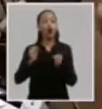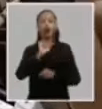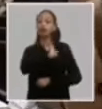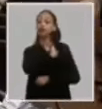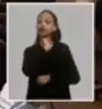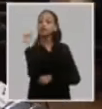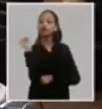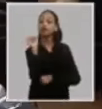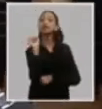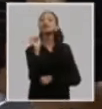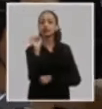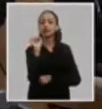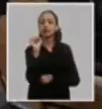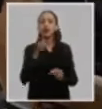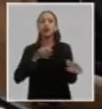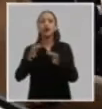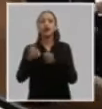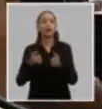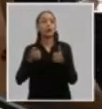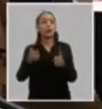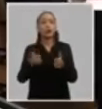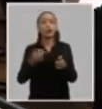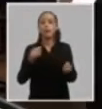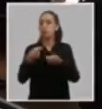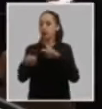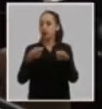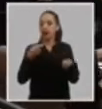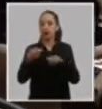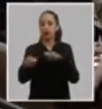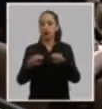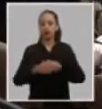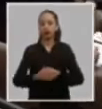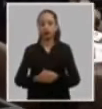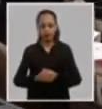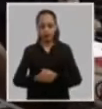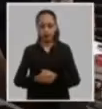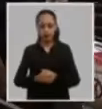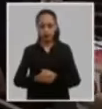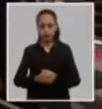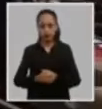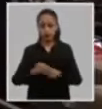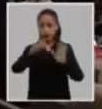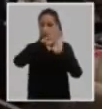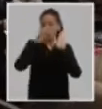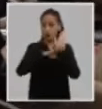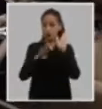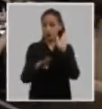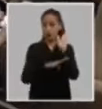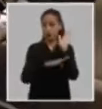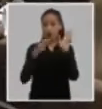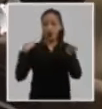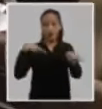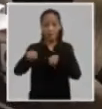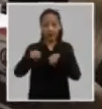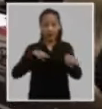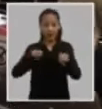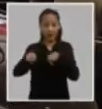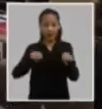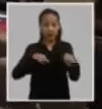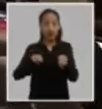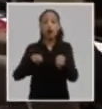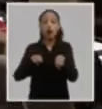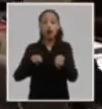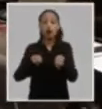lograr un adecuado funcionamiento del mercado de modo que las medidas administrativas centralizadas en